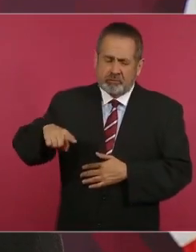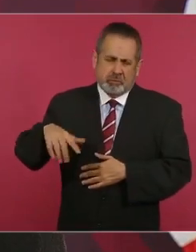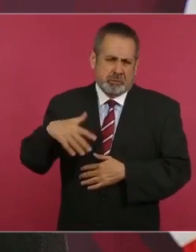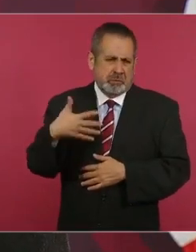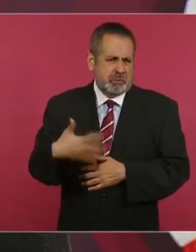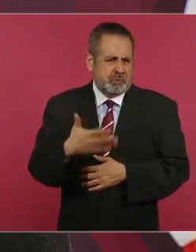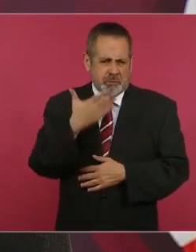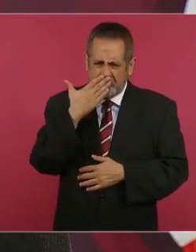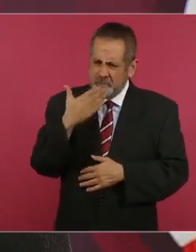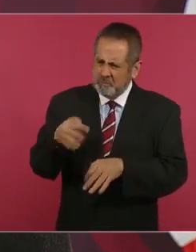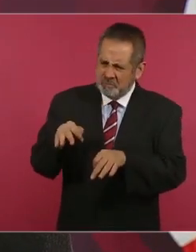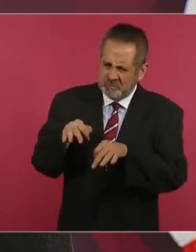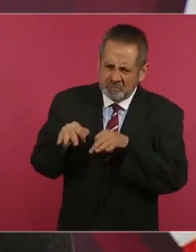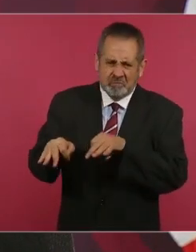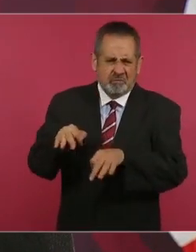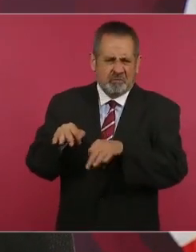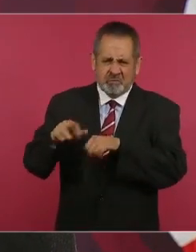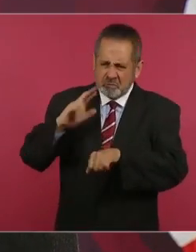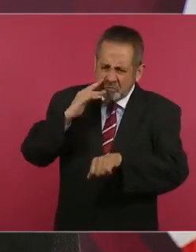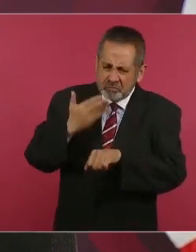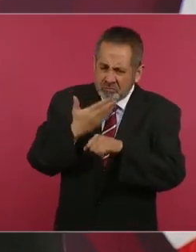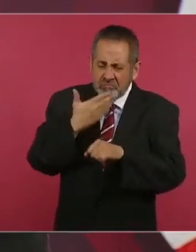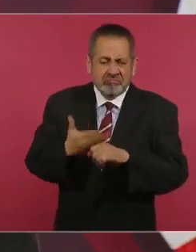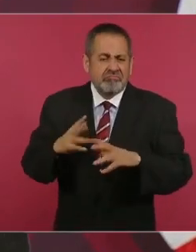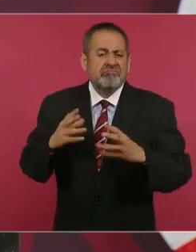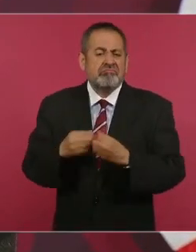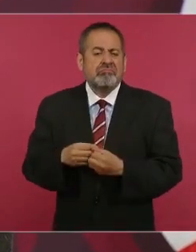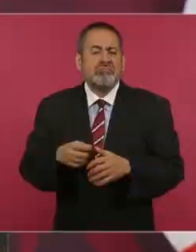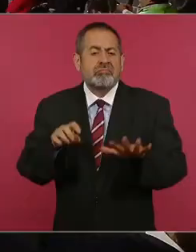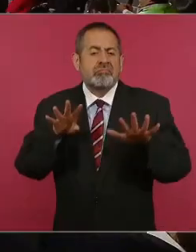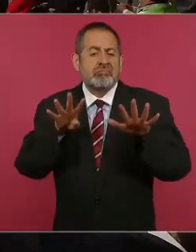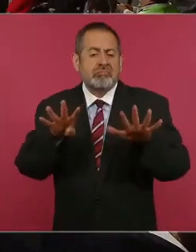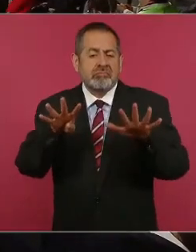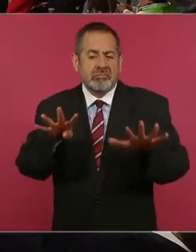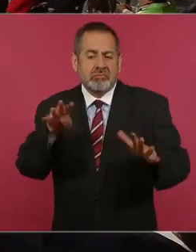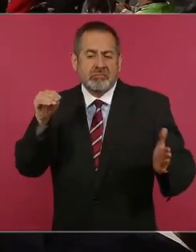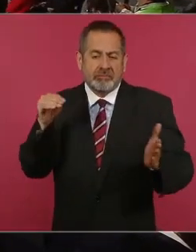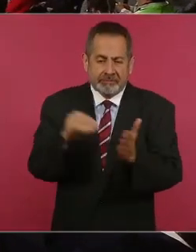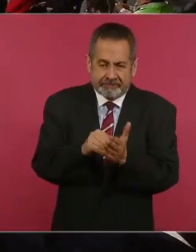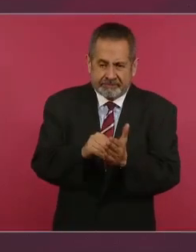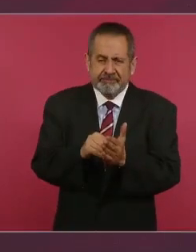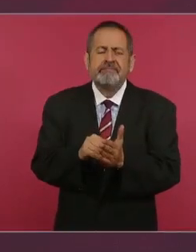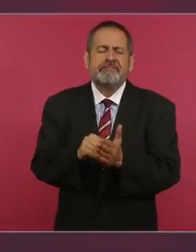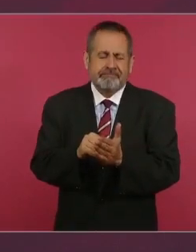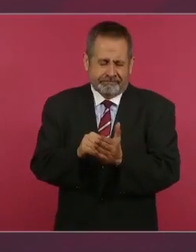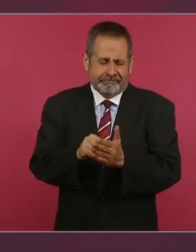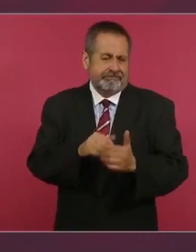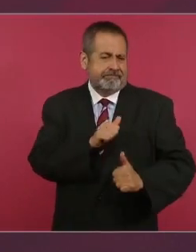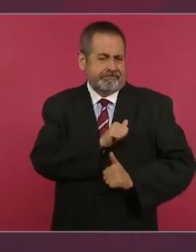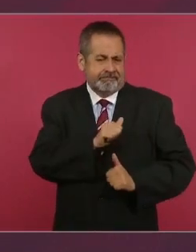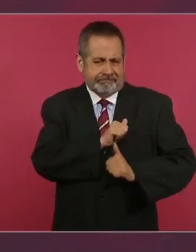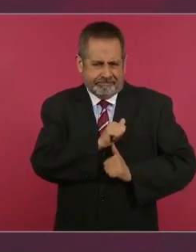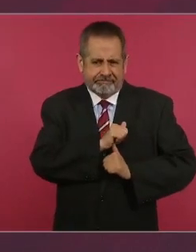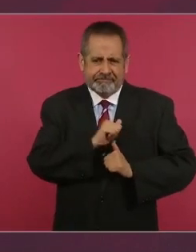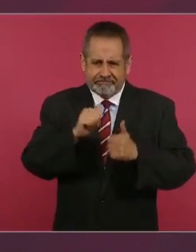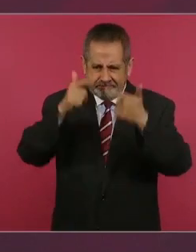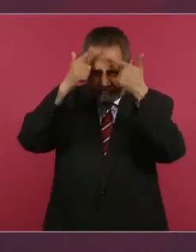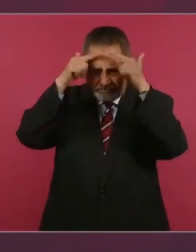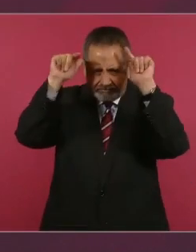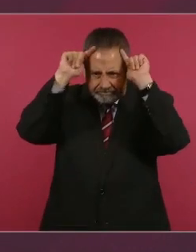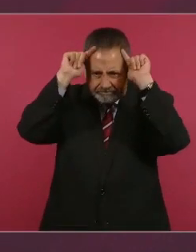de 19 mil soldados marinos